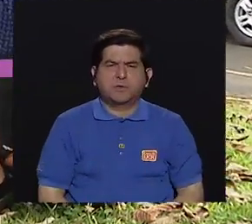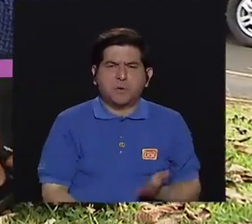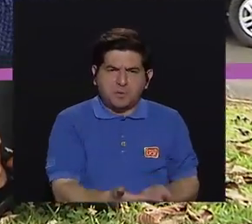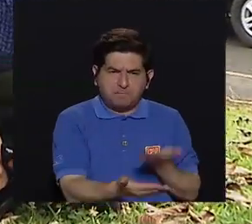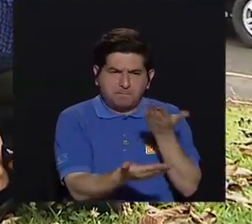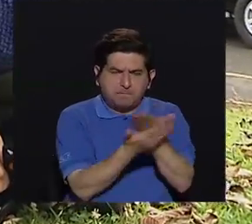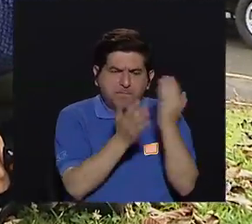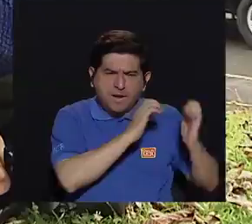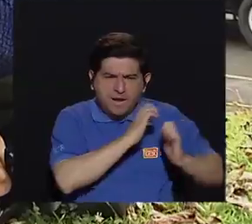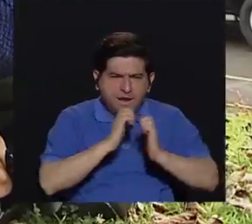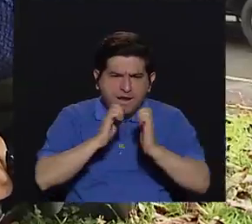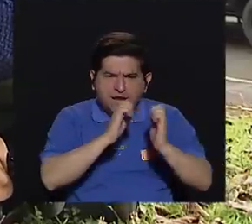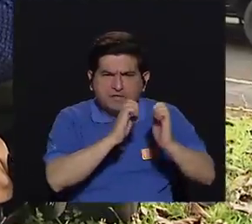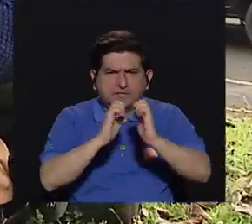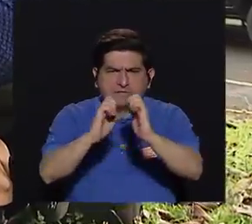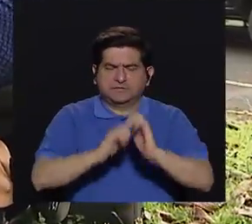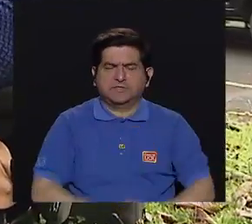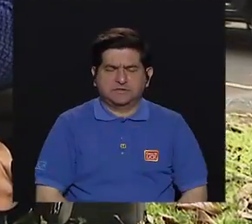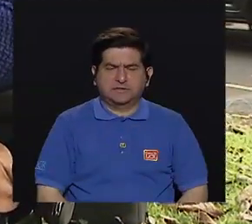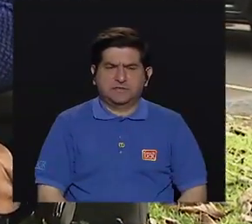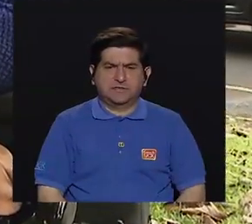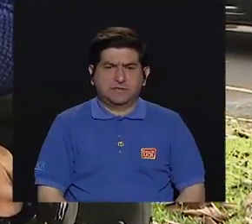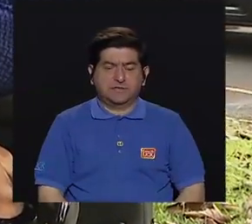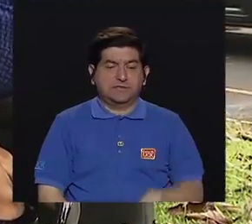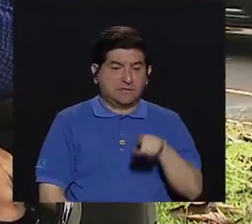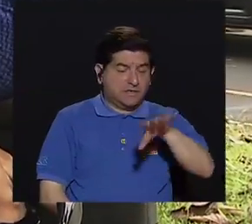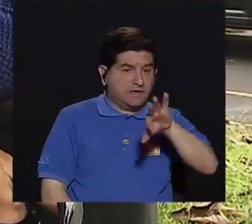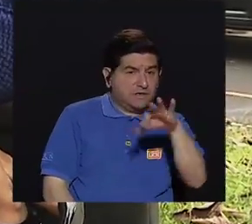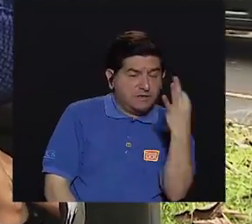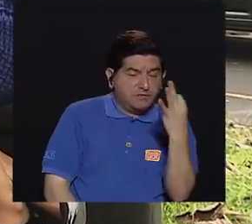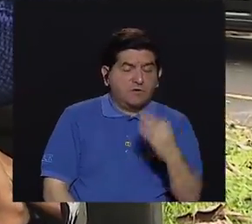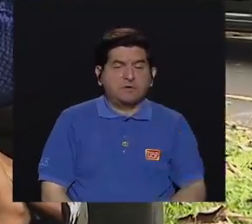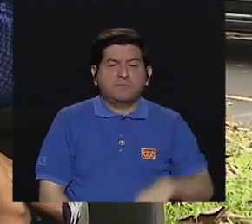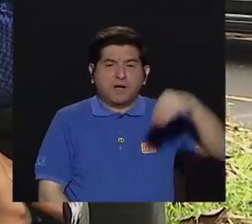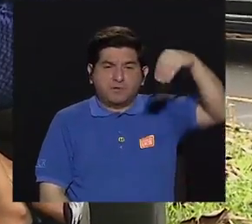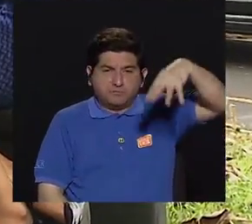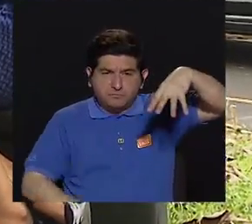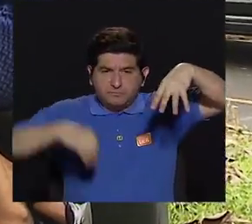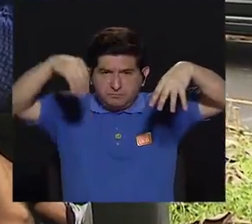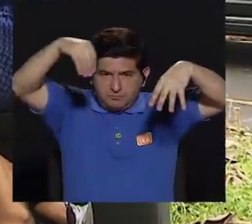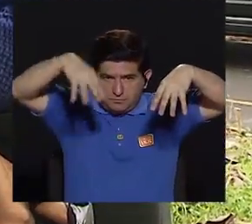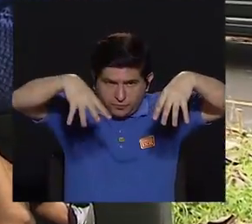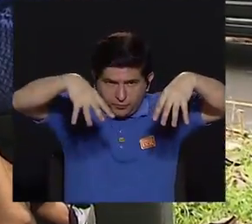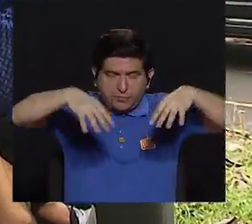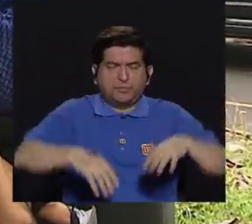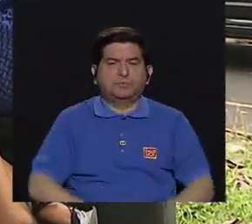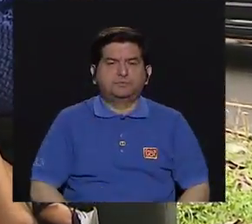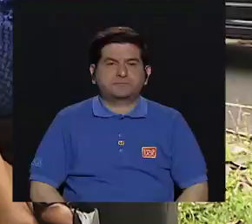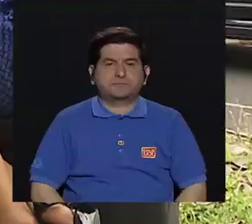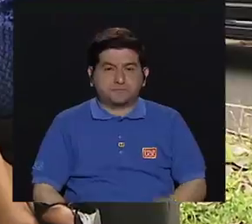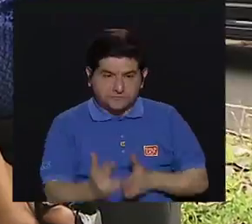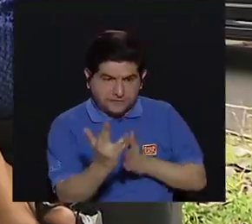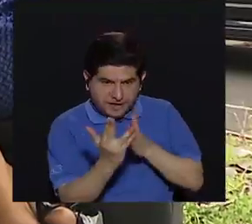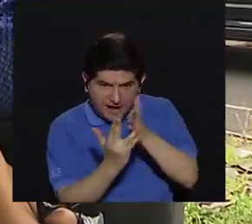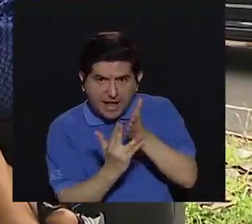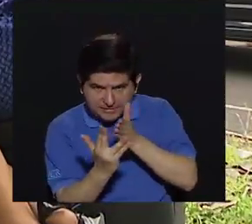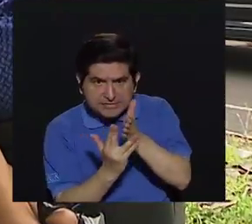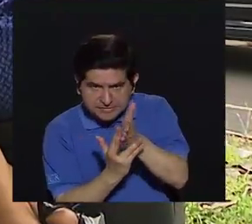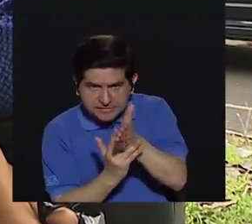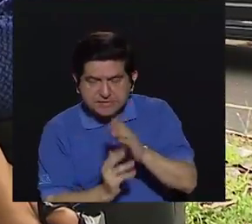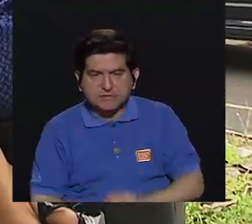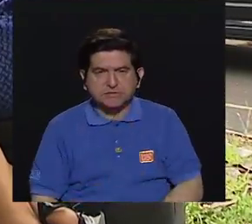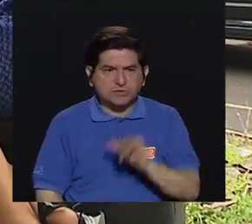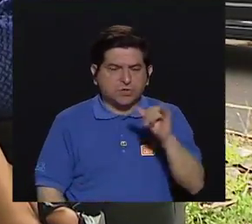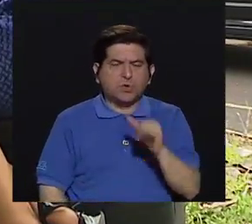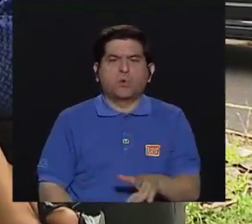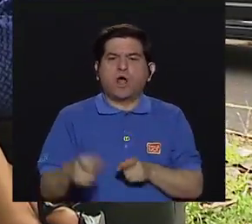plantear estrategias de diseño para que la iluminación, la entrada de luz,